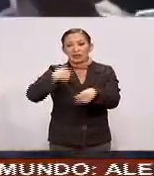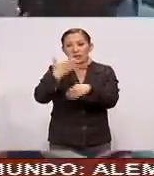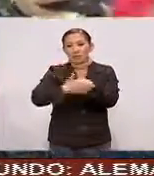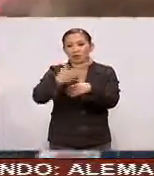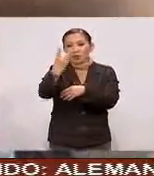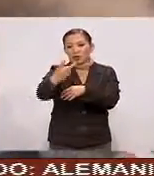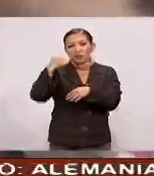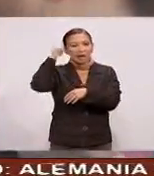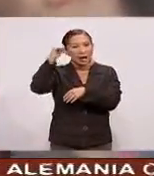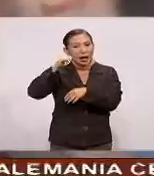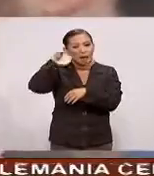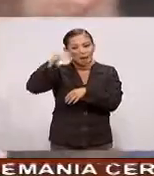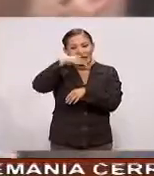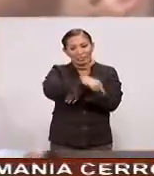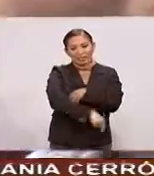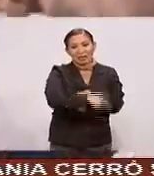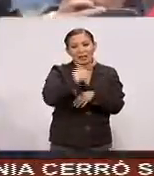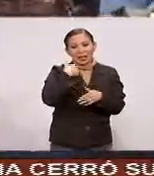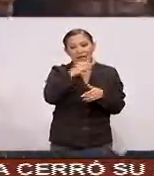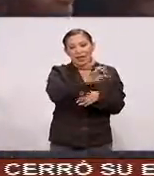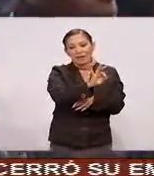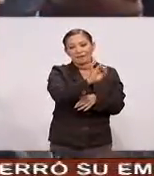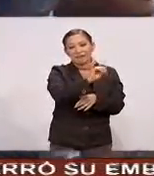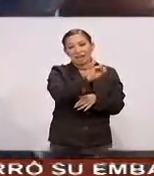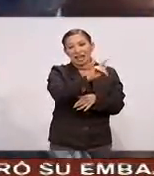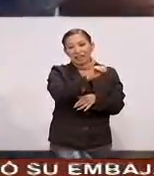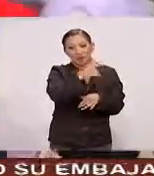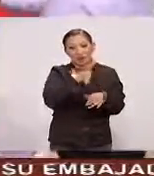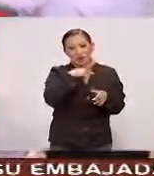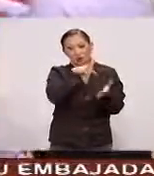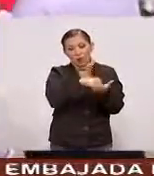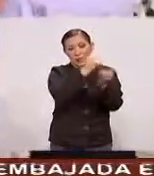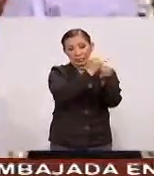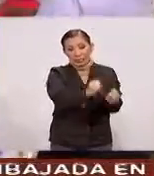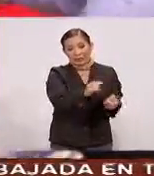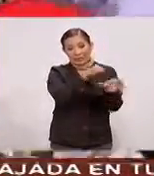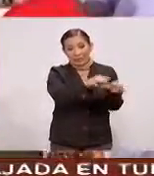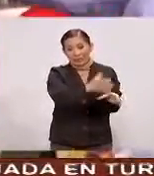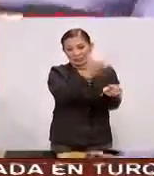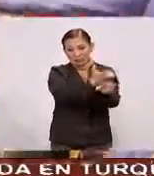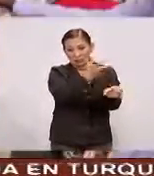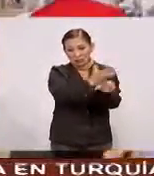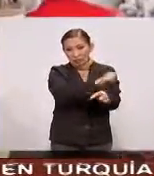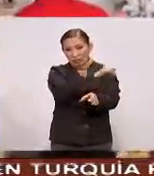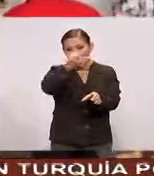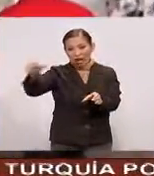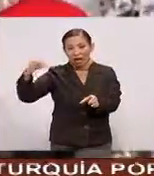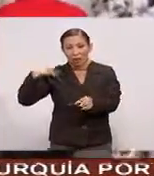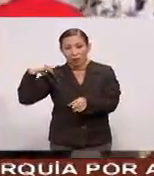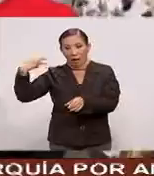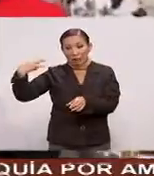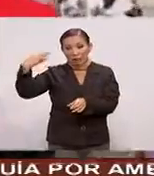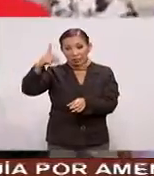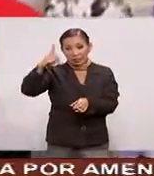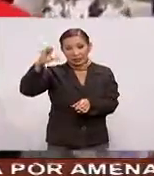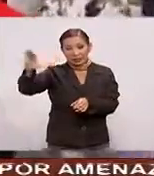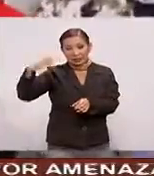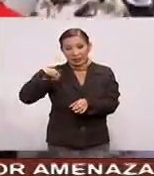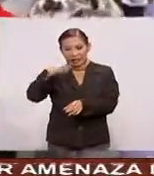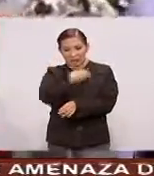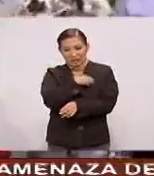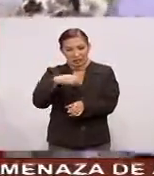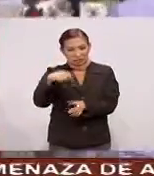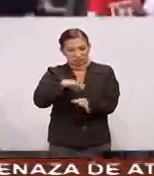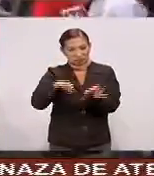2 de abril Desde Filadelfia Que es la cuna De la independencia De Estados Unidos Hasta Washington D.C. La capital